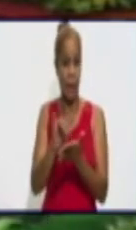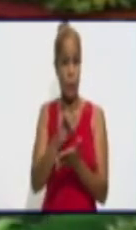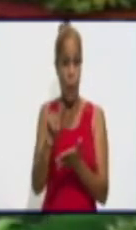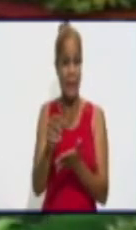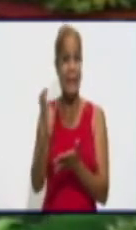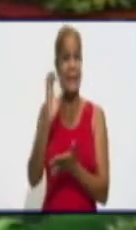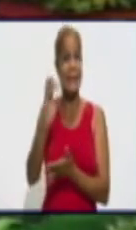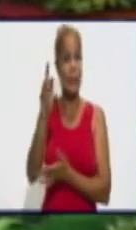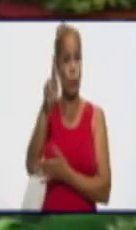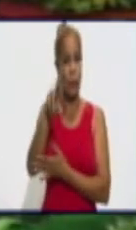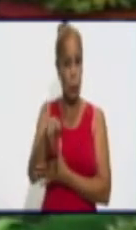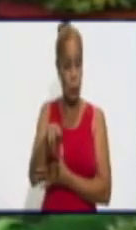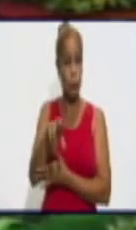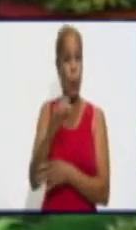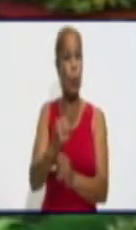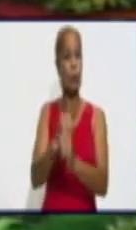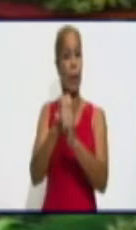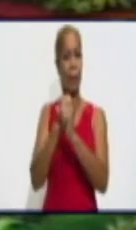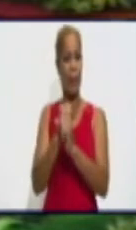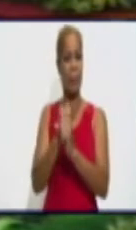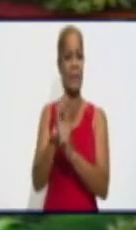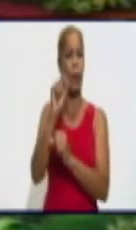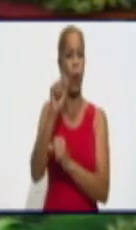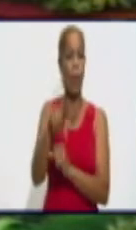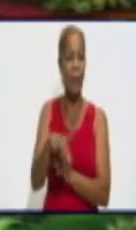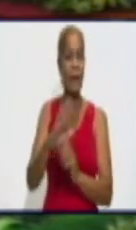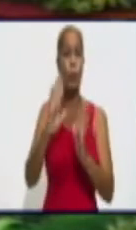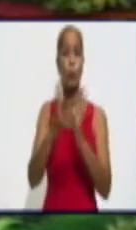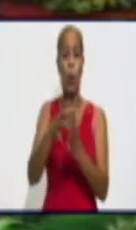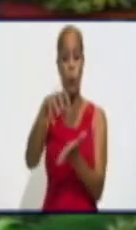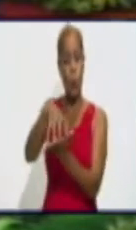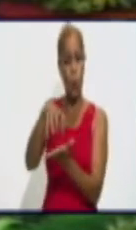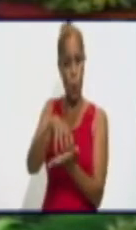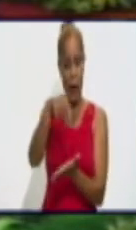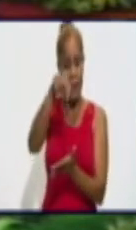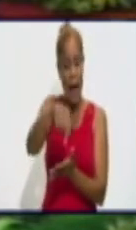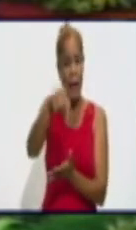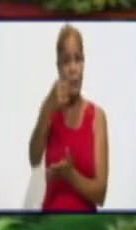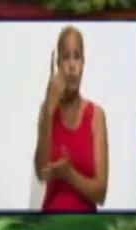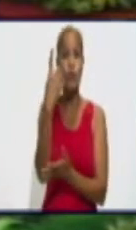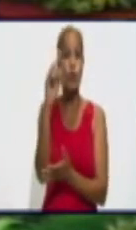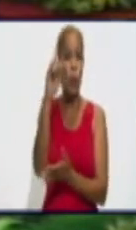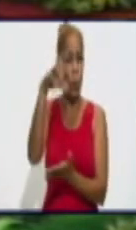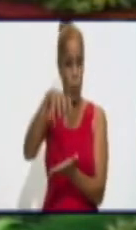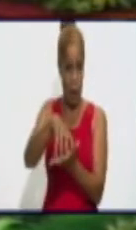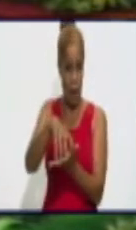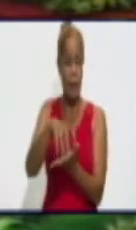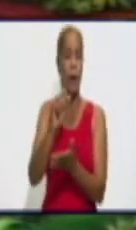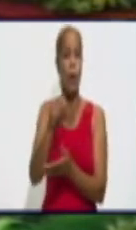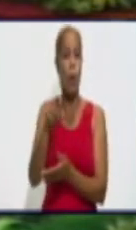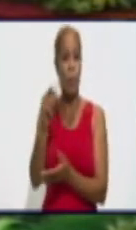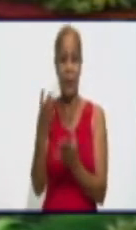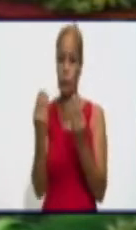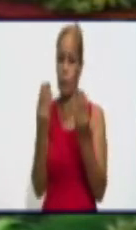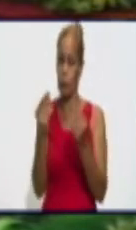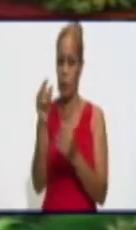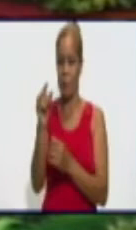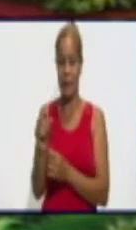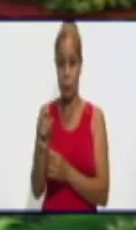Hoy es en la zona norte, allá en la Jimmy Girsel. Las bodegas de esa zona, ¿cuántos consumidores tienen?